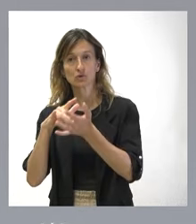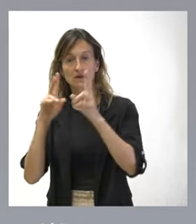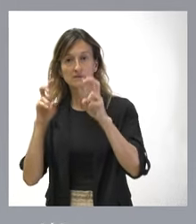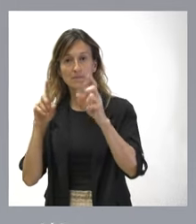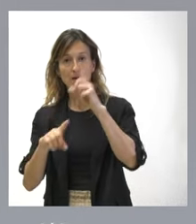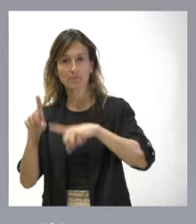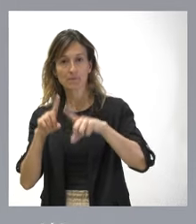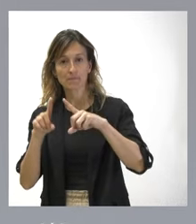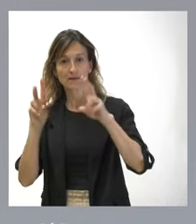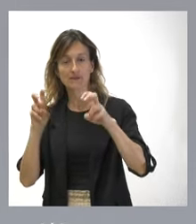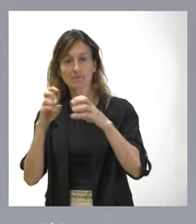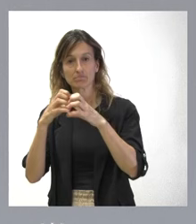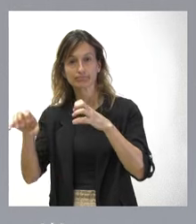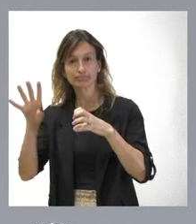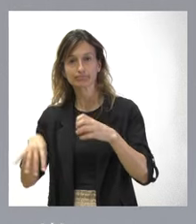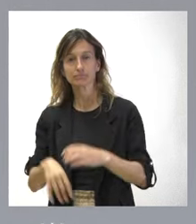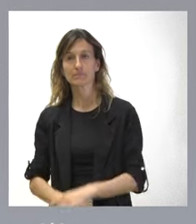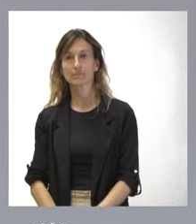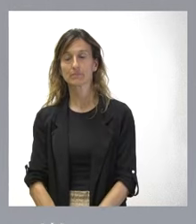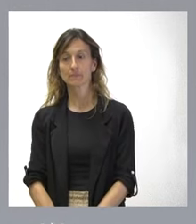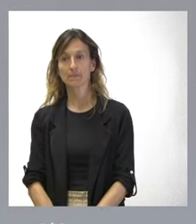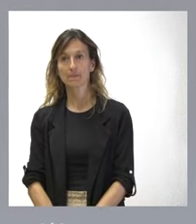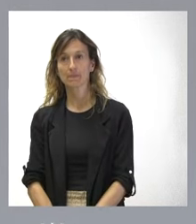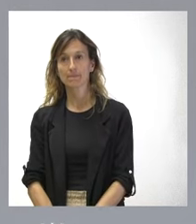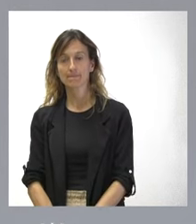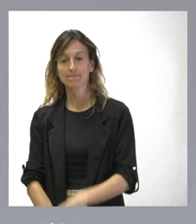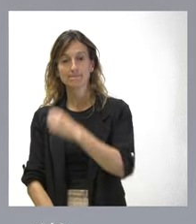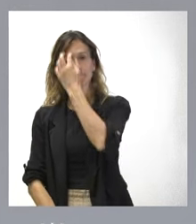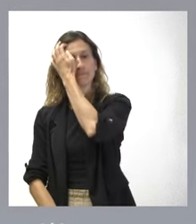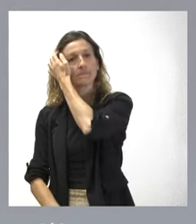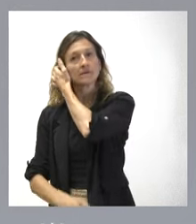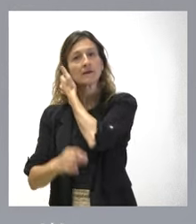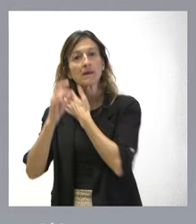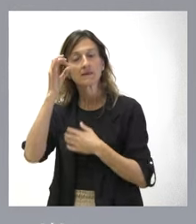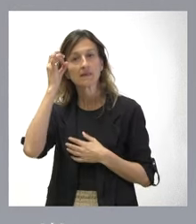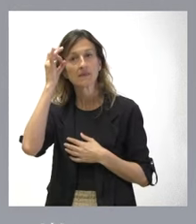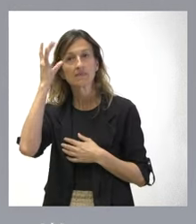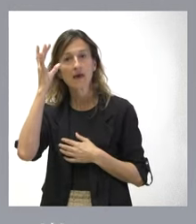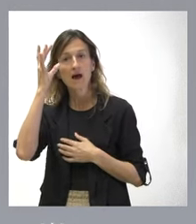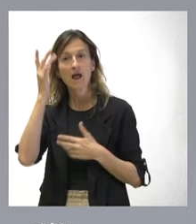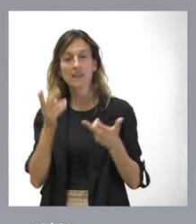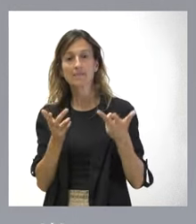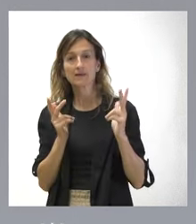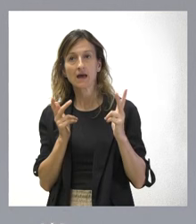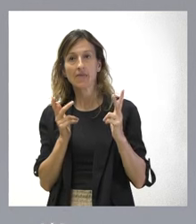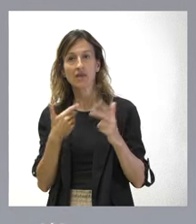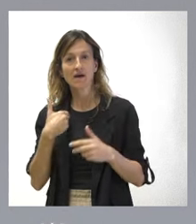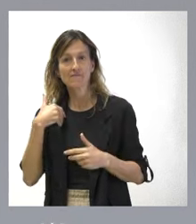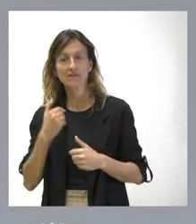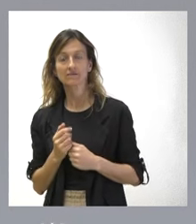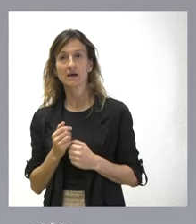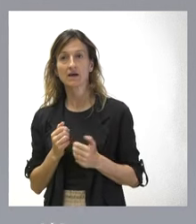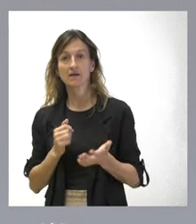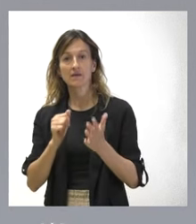aquel proceso secesionista. Se vulnera la libertad ideológica, artículo muy importante, artículo 16 de la